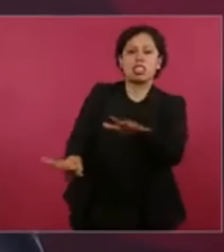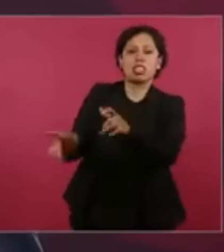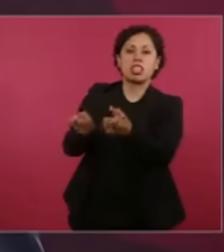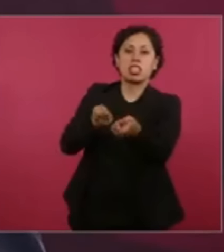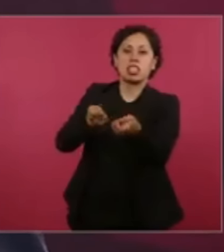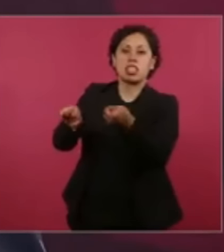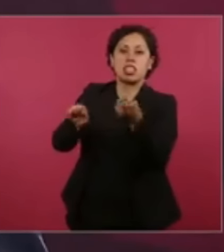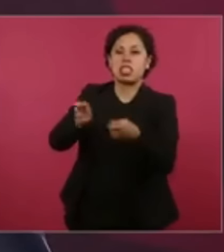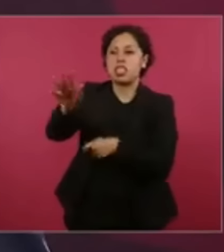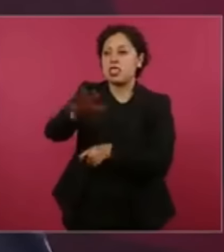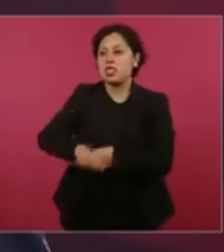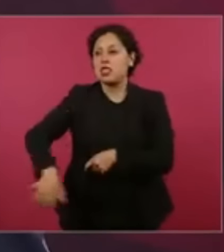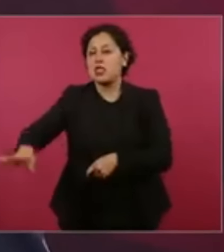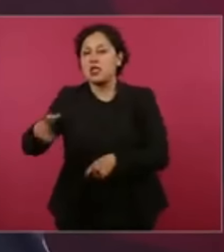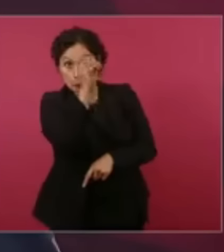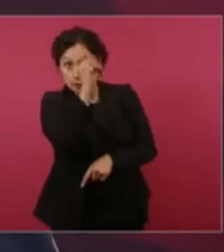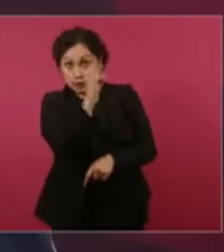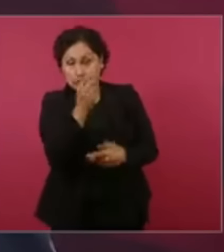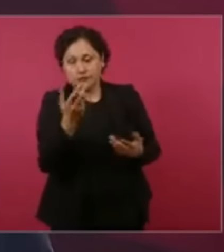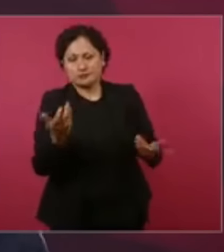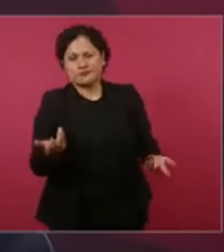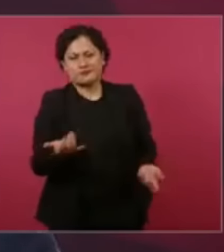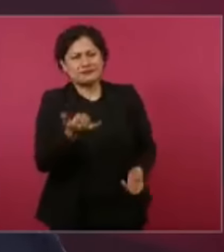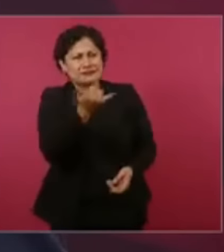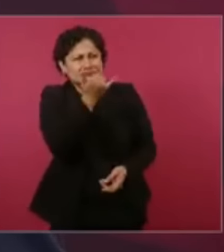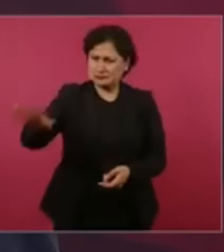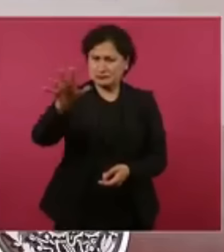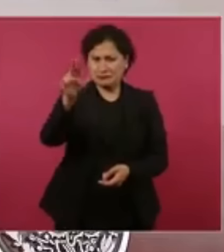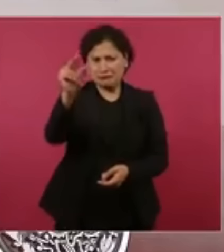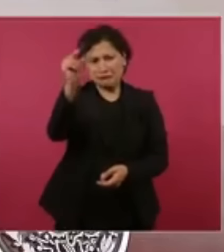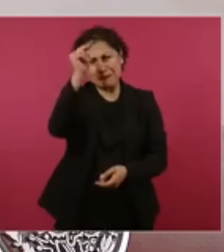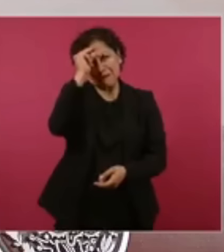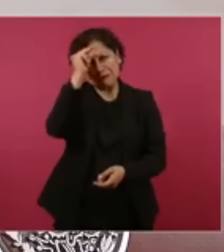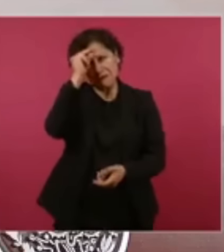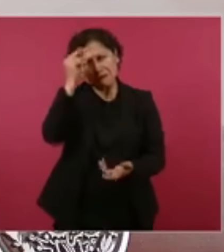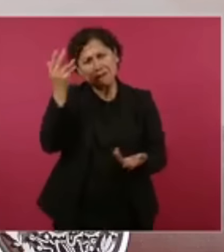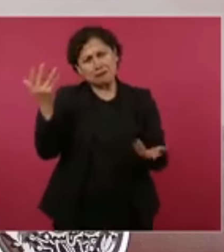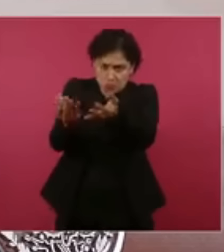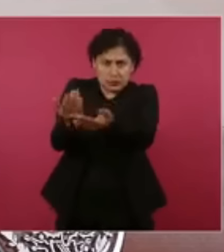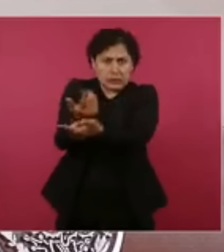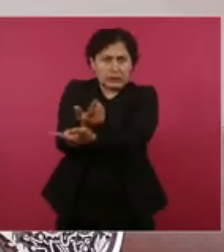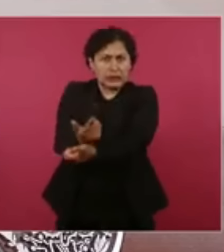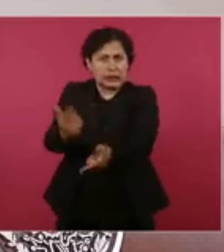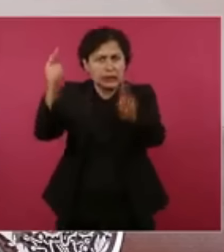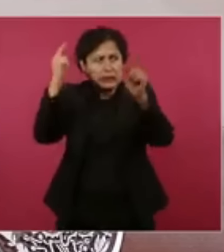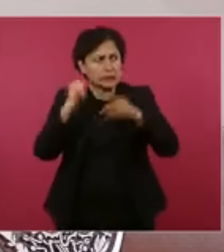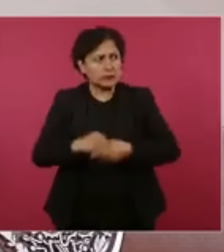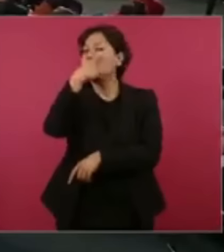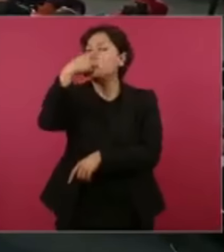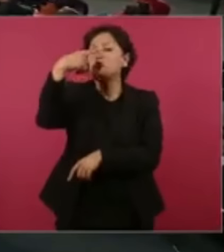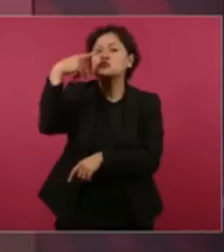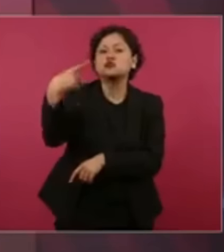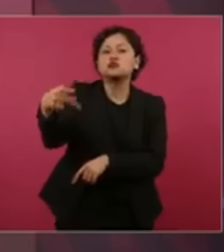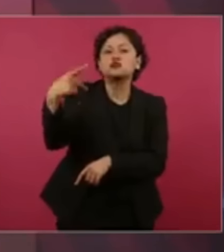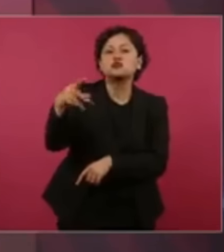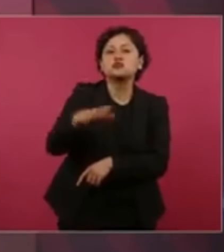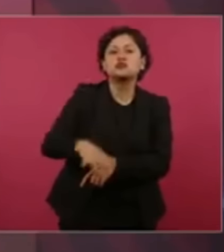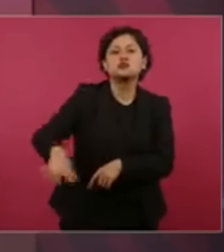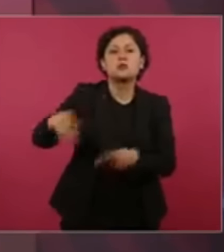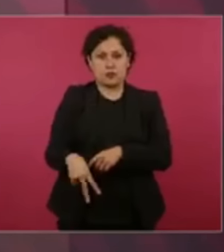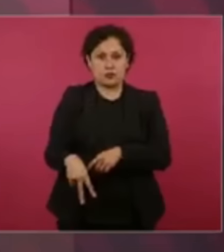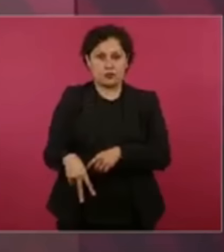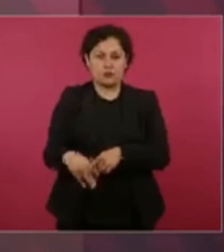tonto. Tonto es el que piensa que el pueblo es tonto. Dejarle a la gente que decida. Y por eso, todos estos